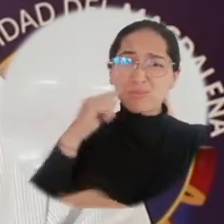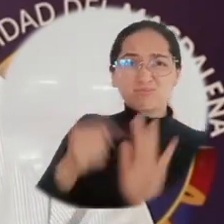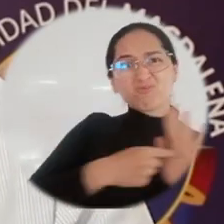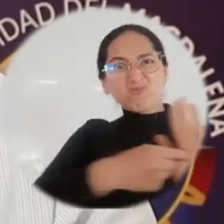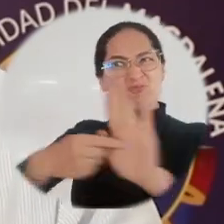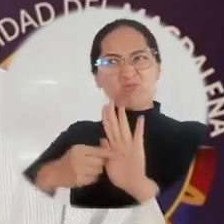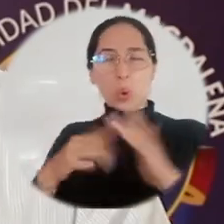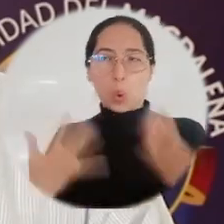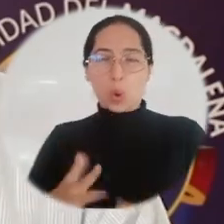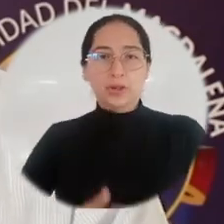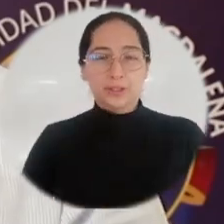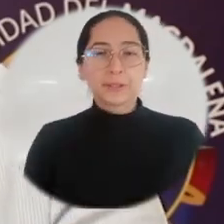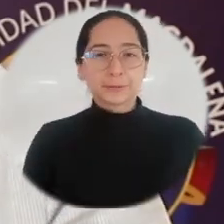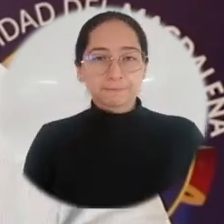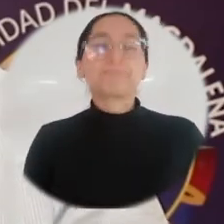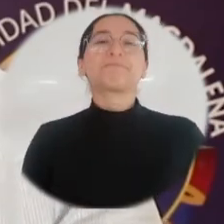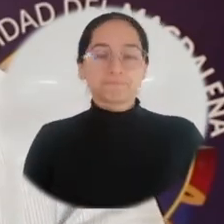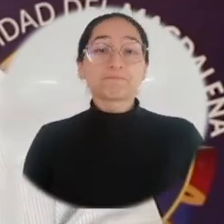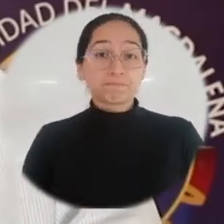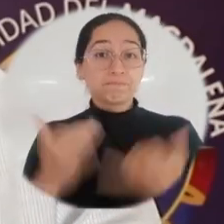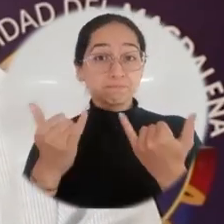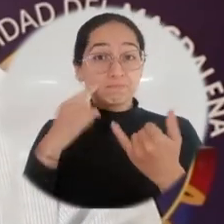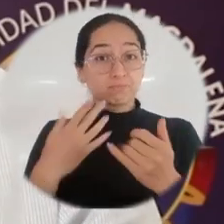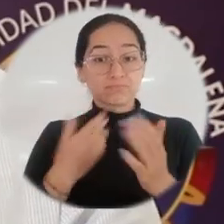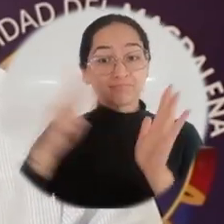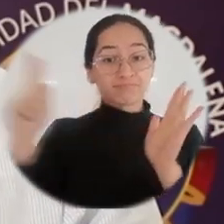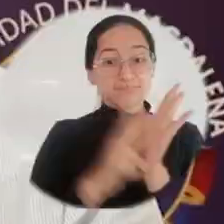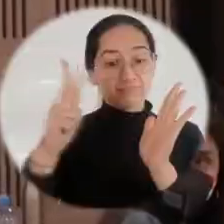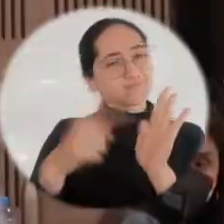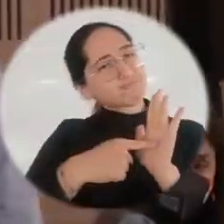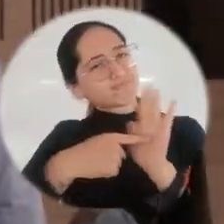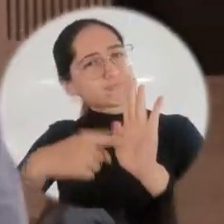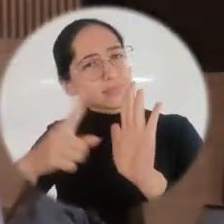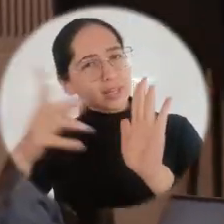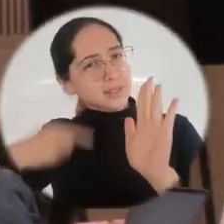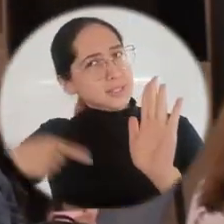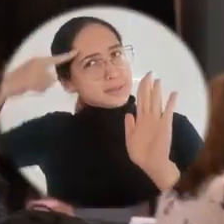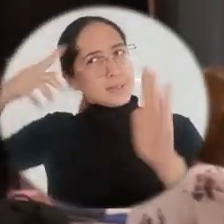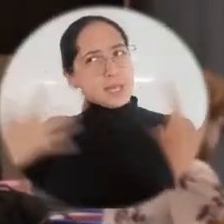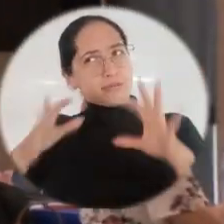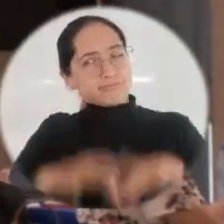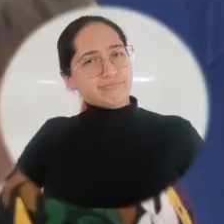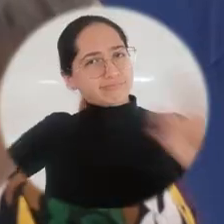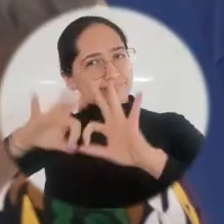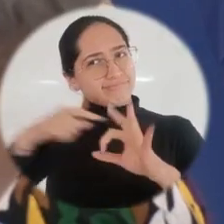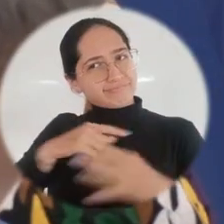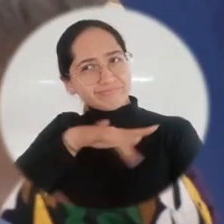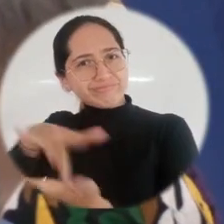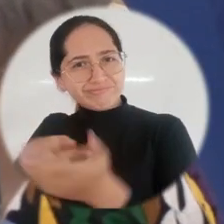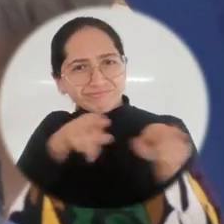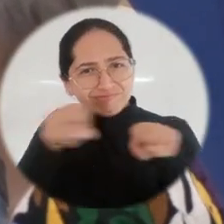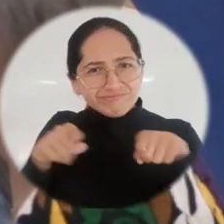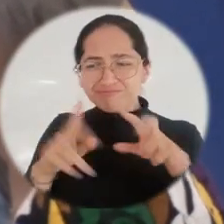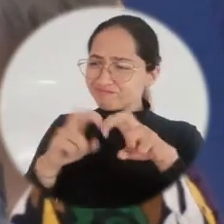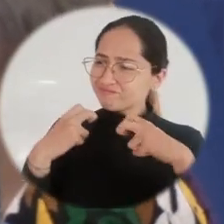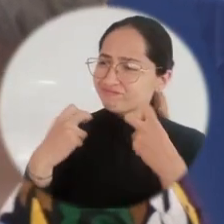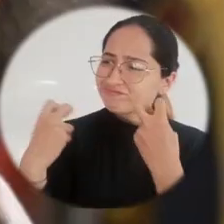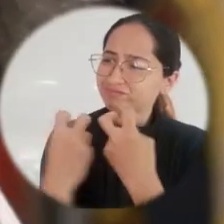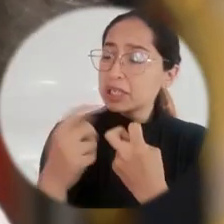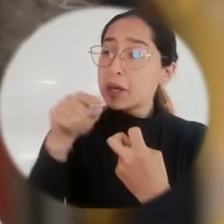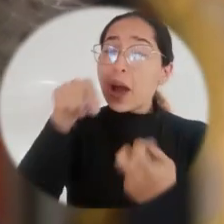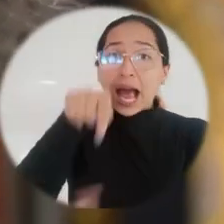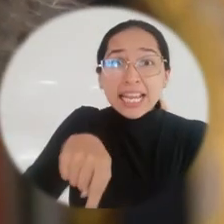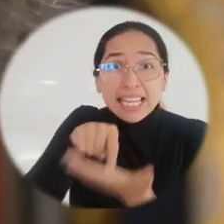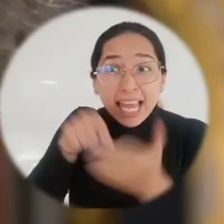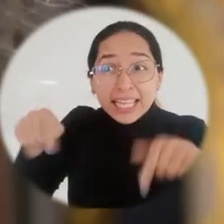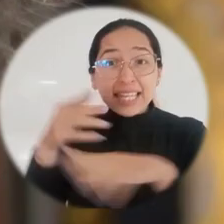indudablemente de la visibilidad que la institución ha ganado a nivel nacional. Muchas gracias por acogernos como espacio para su deliberación.